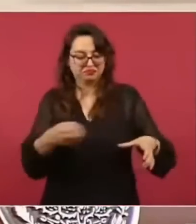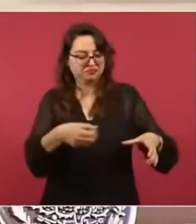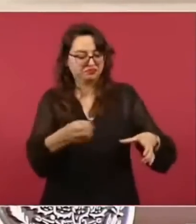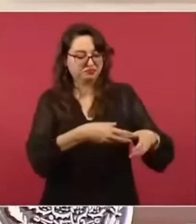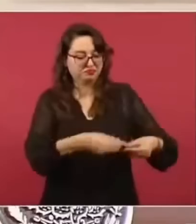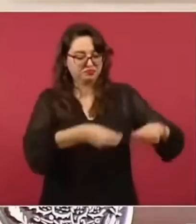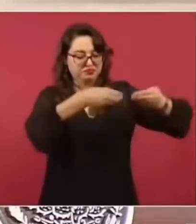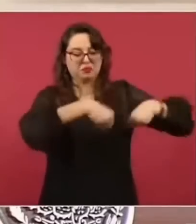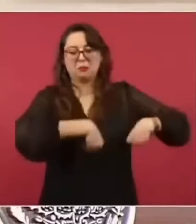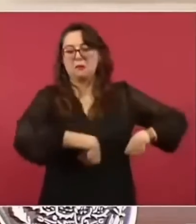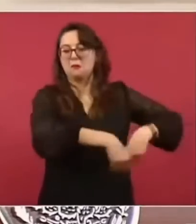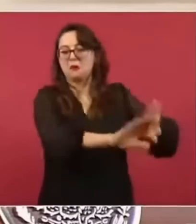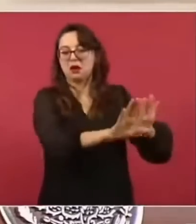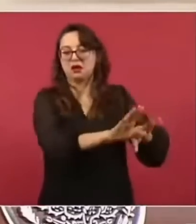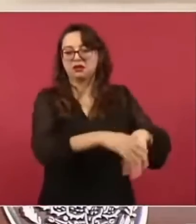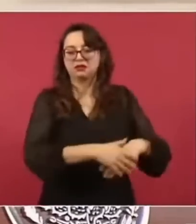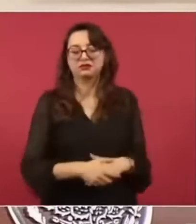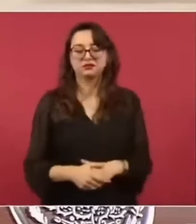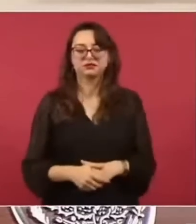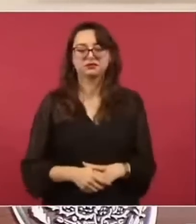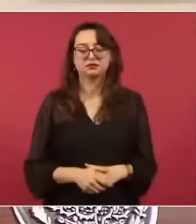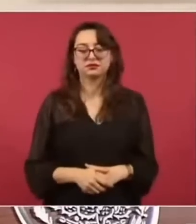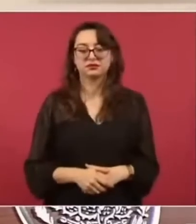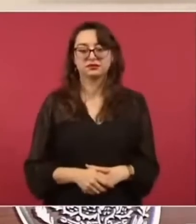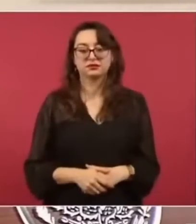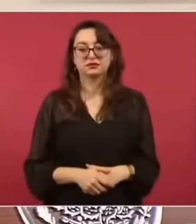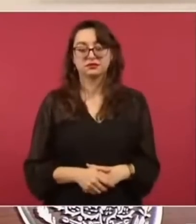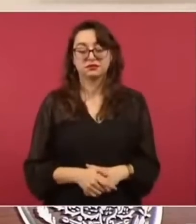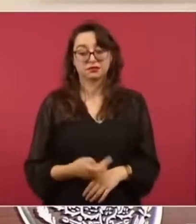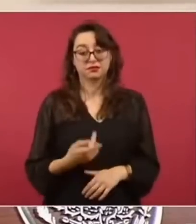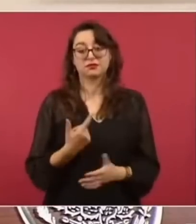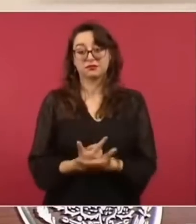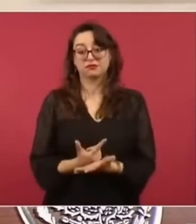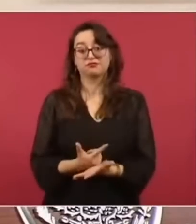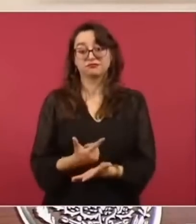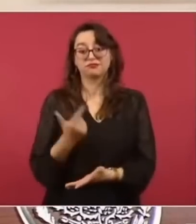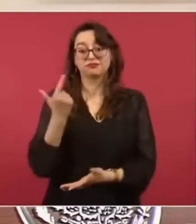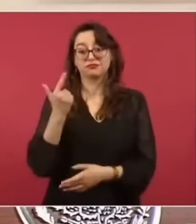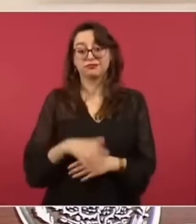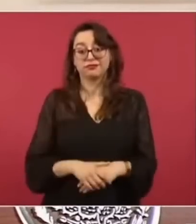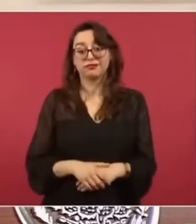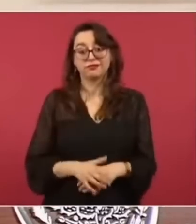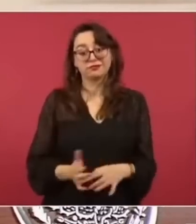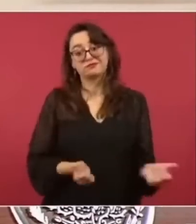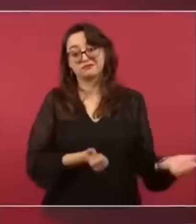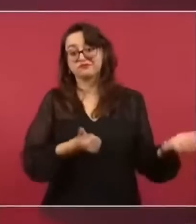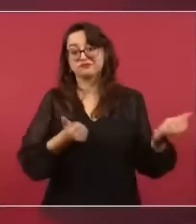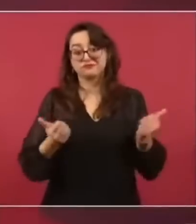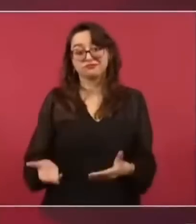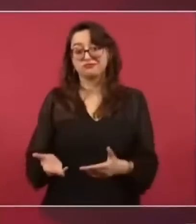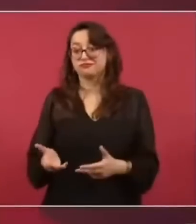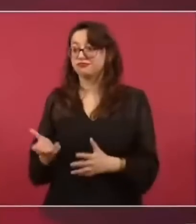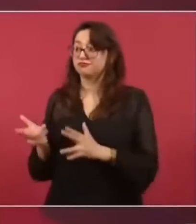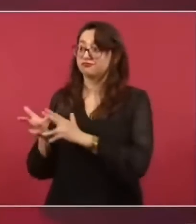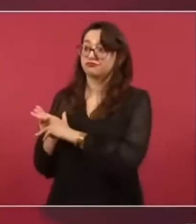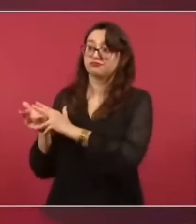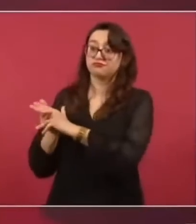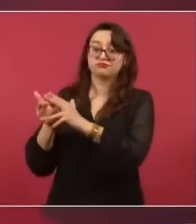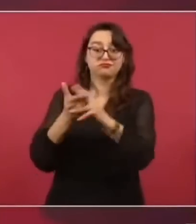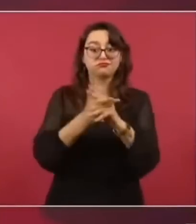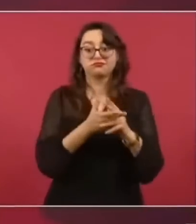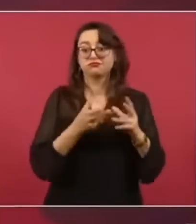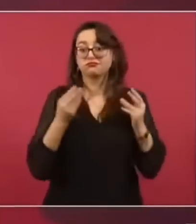tiradas. Lo grave es que con esas armas asesinaron a muchas gentes